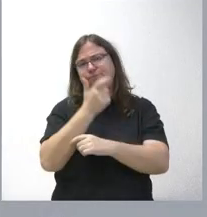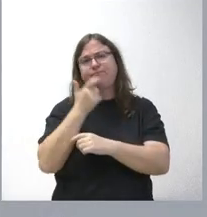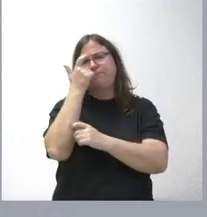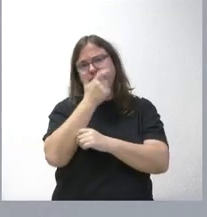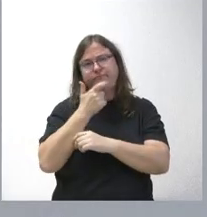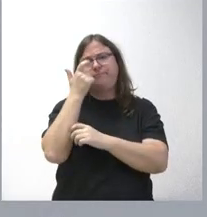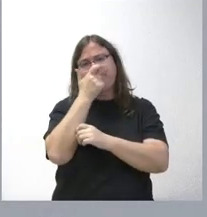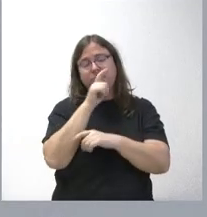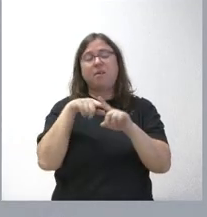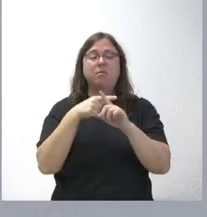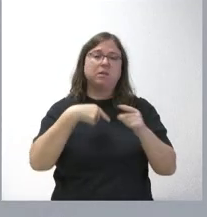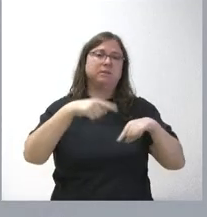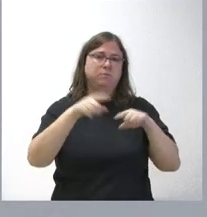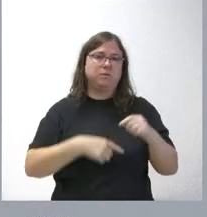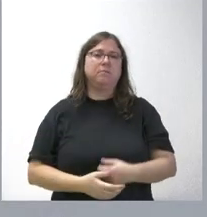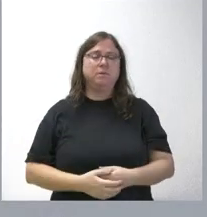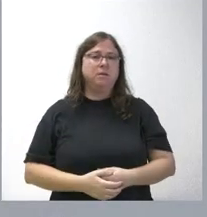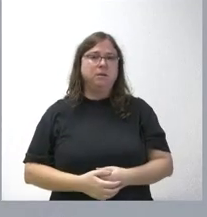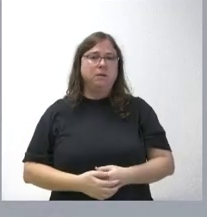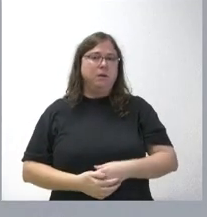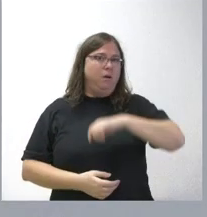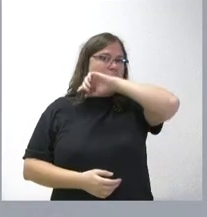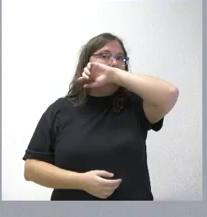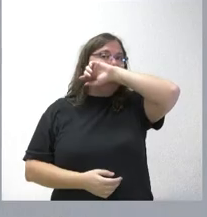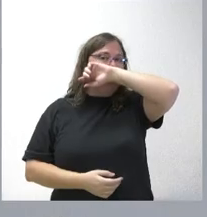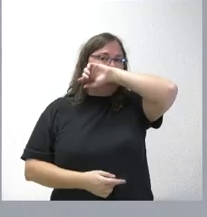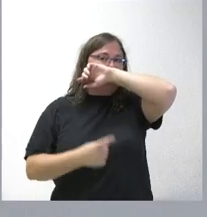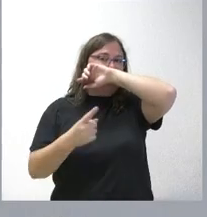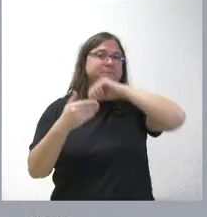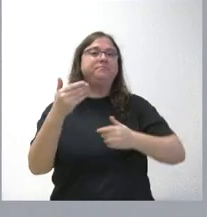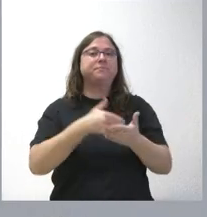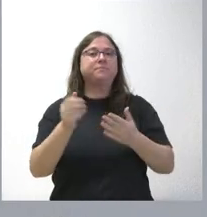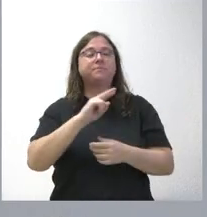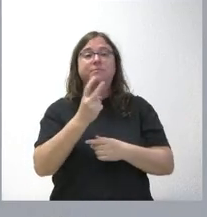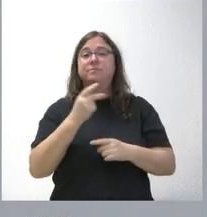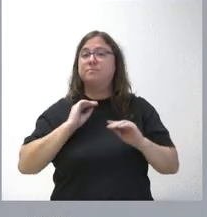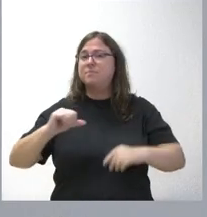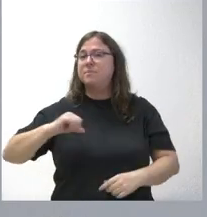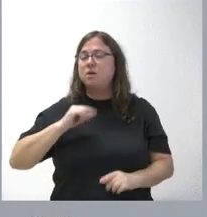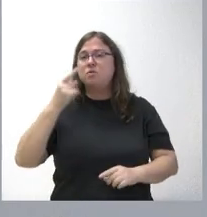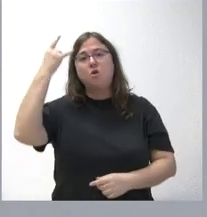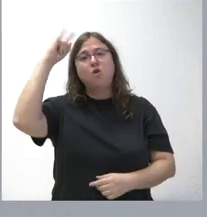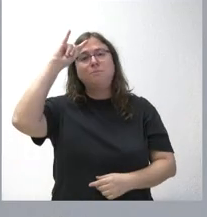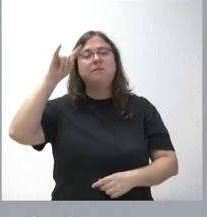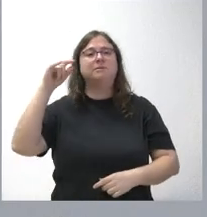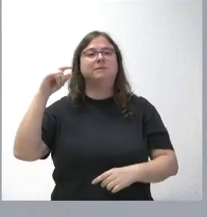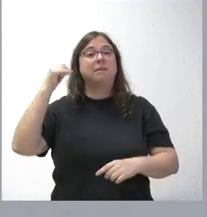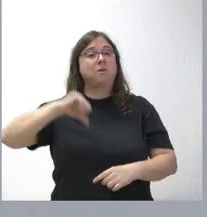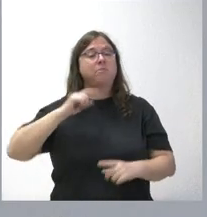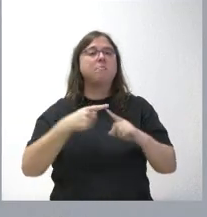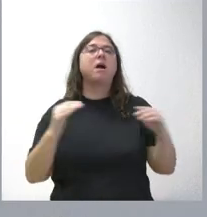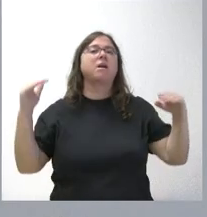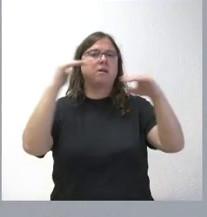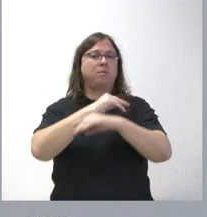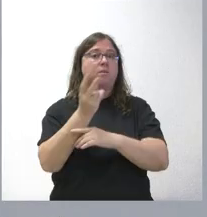además del transporte. Un millón de euros para suministros sanitarios en el complejo asistencial de Salamanca y al clínico de Valladolid. Incluye, por